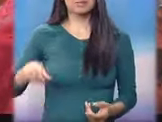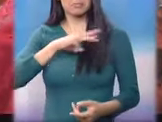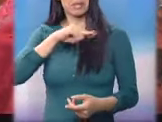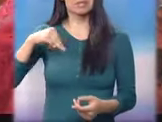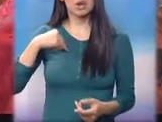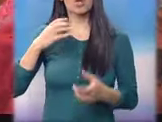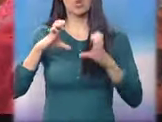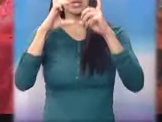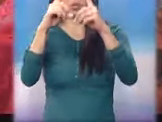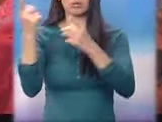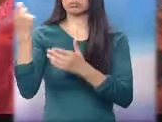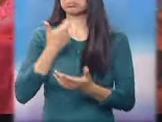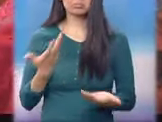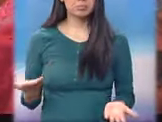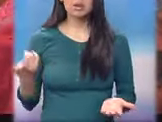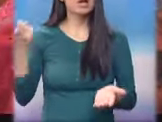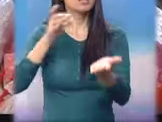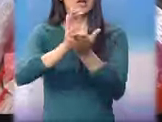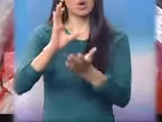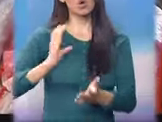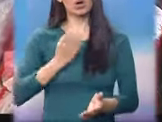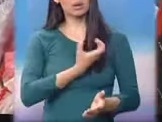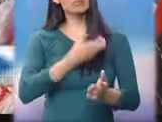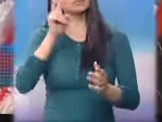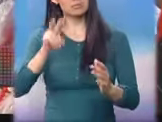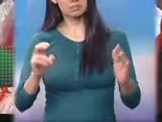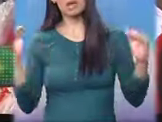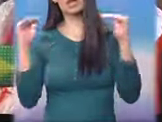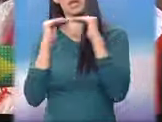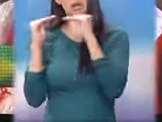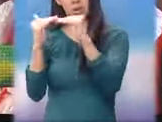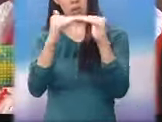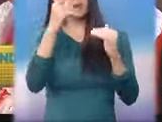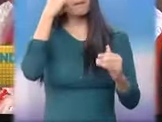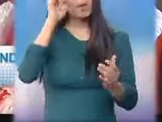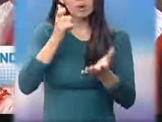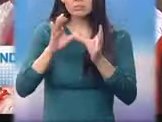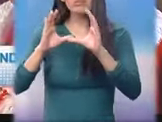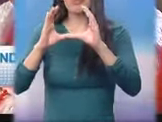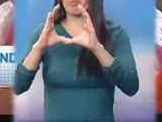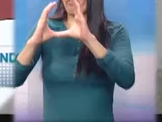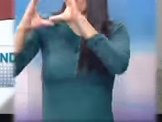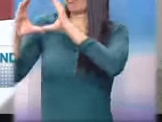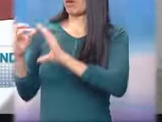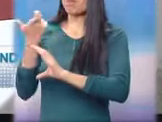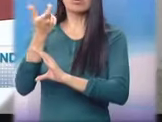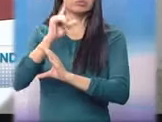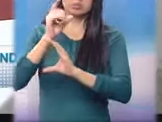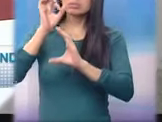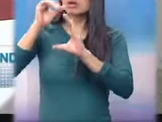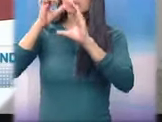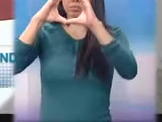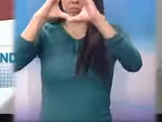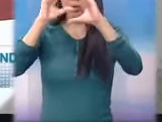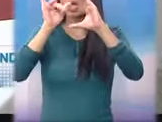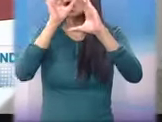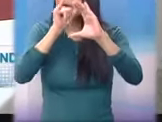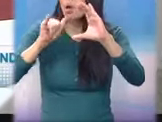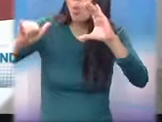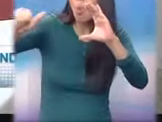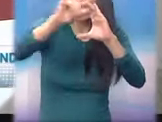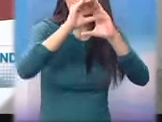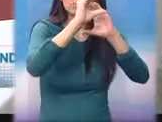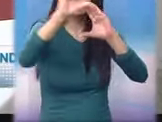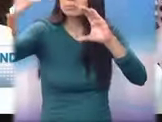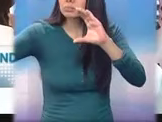exigió al Congreso una equitativa e inclusiva distribución de los recursos y que tomen en cuenta a los pueblos indígenas que